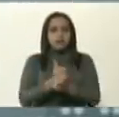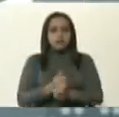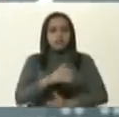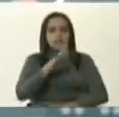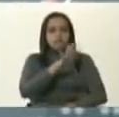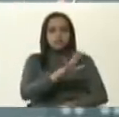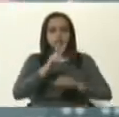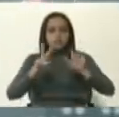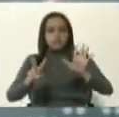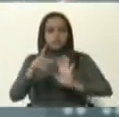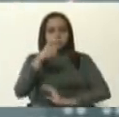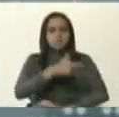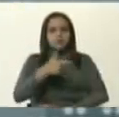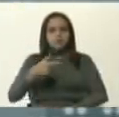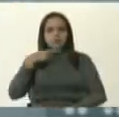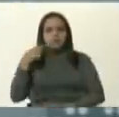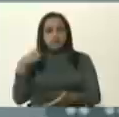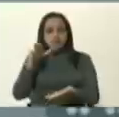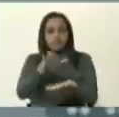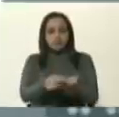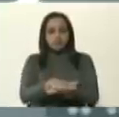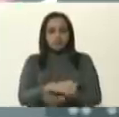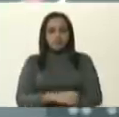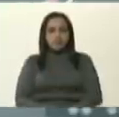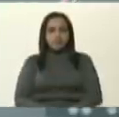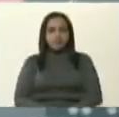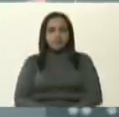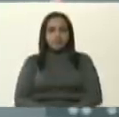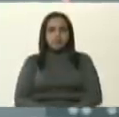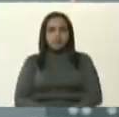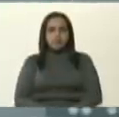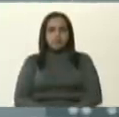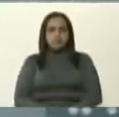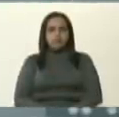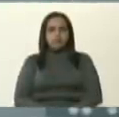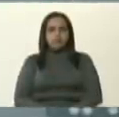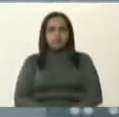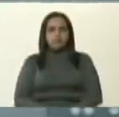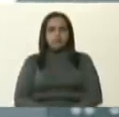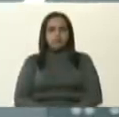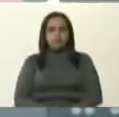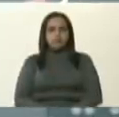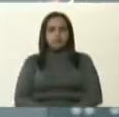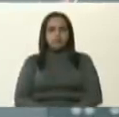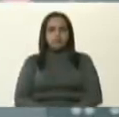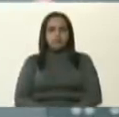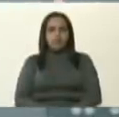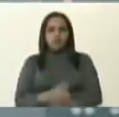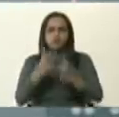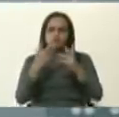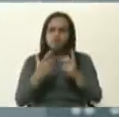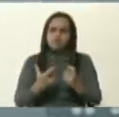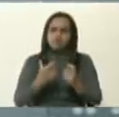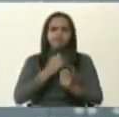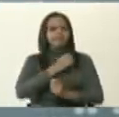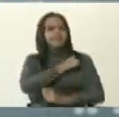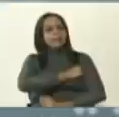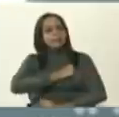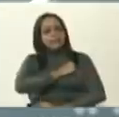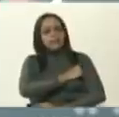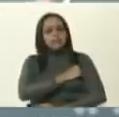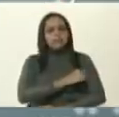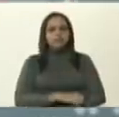fallecidos. es una casa que es, bueno, lamentable.